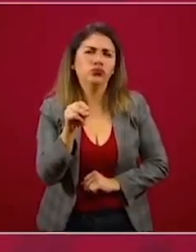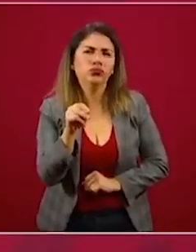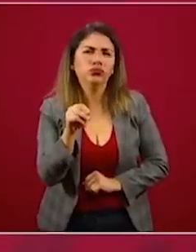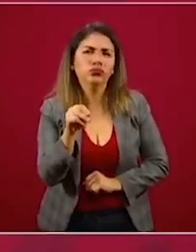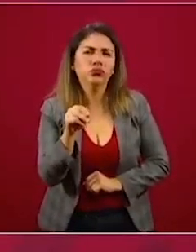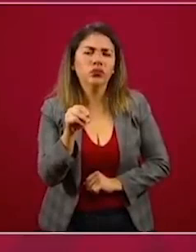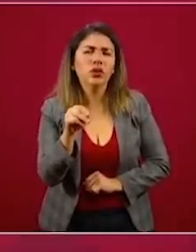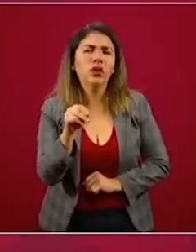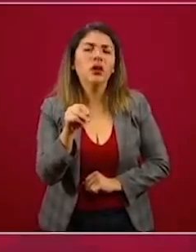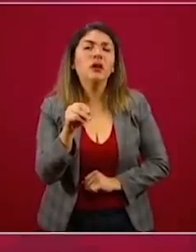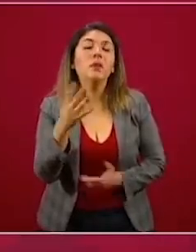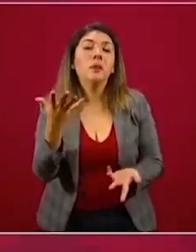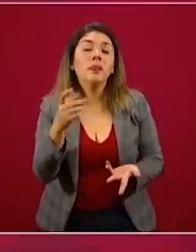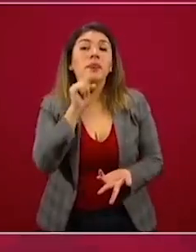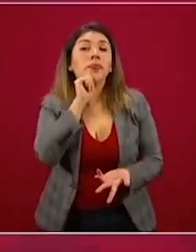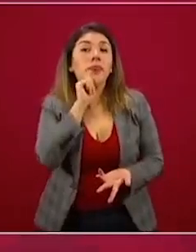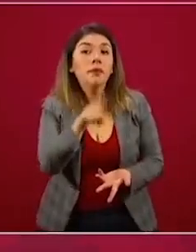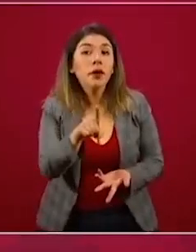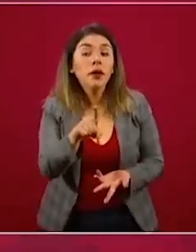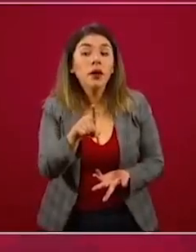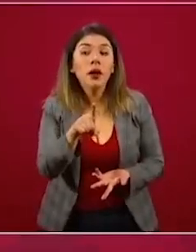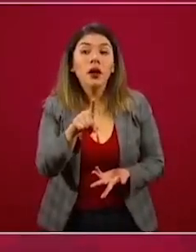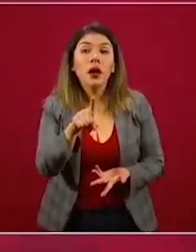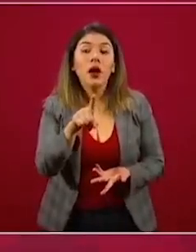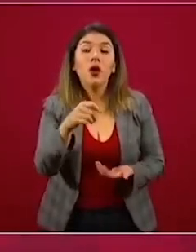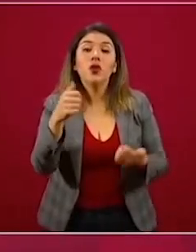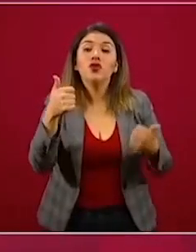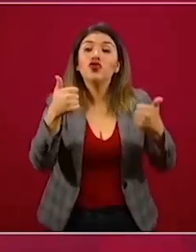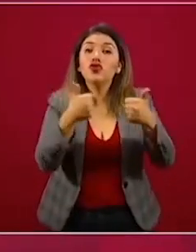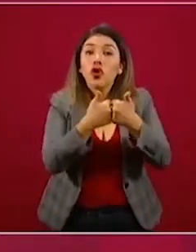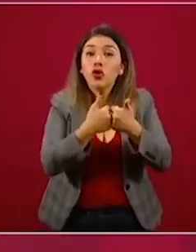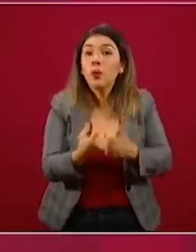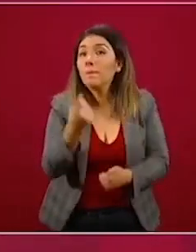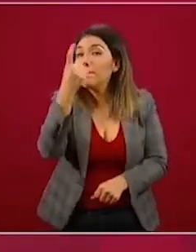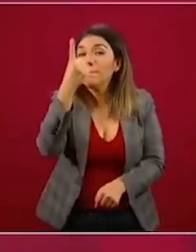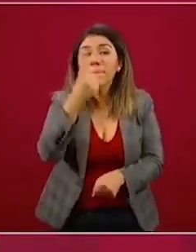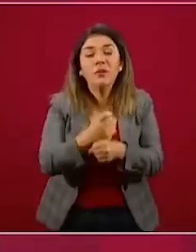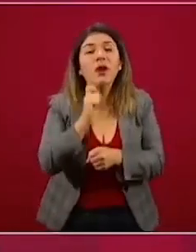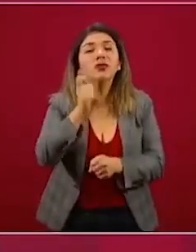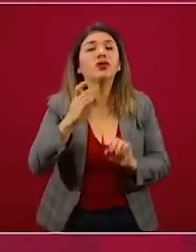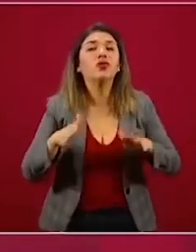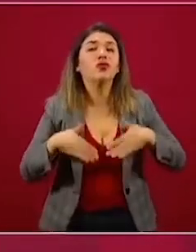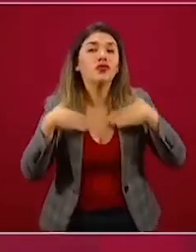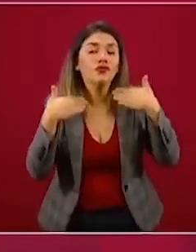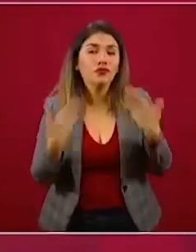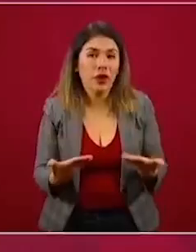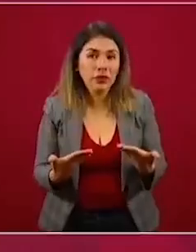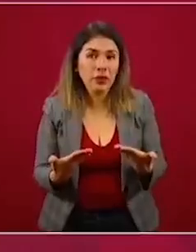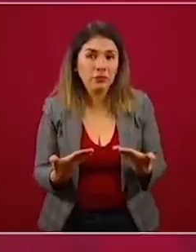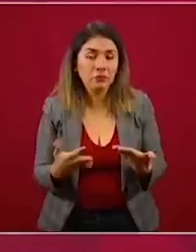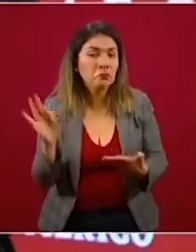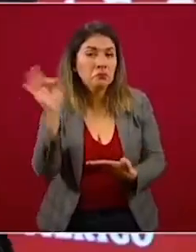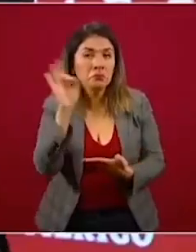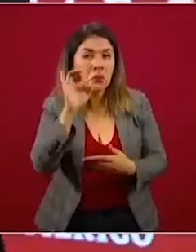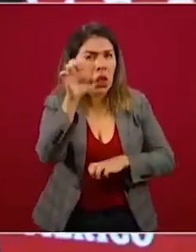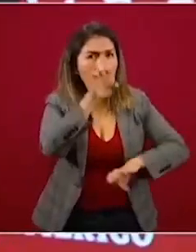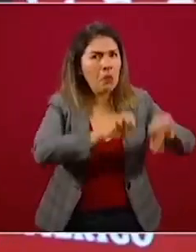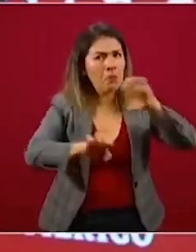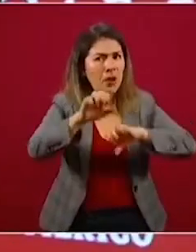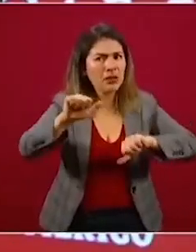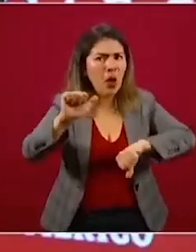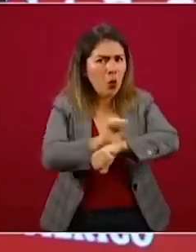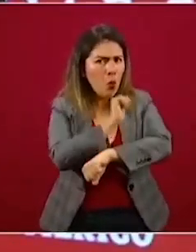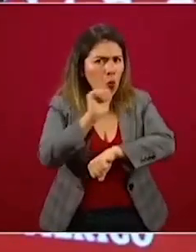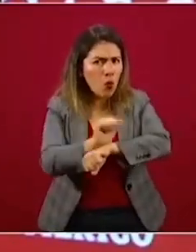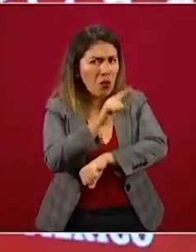Y a partir de la confianza, si una empresa automotriz quiere